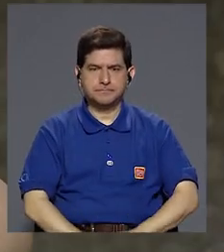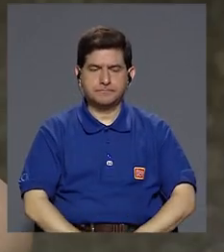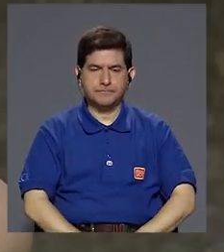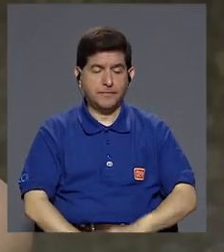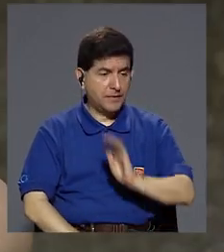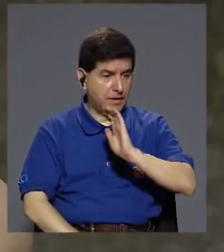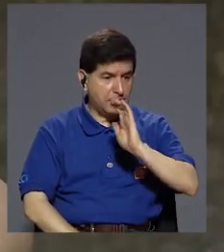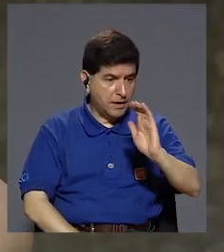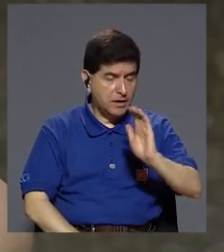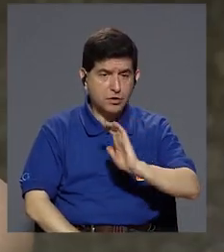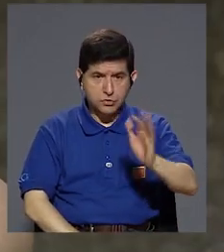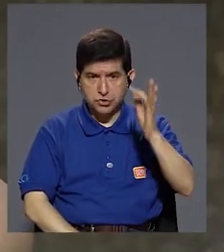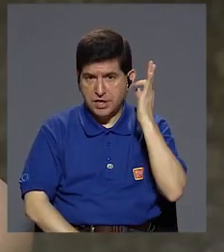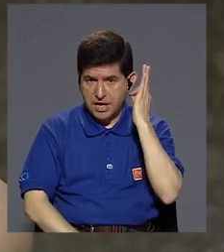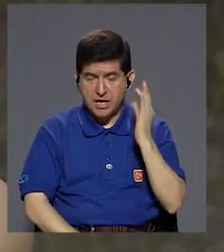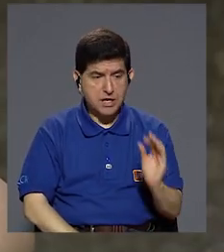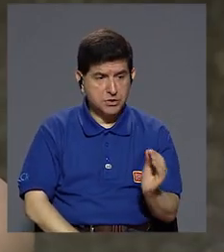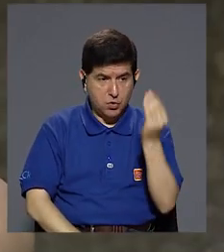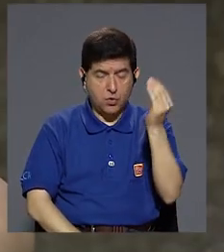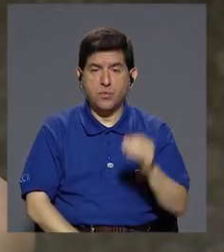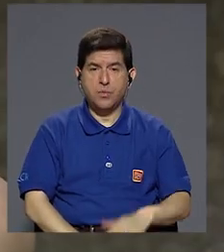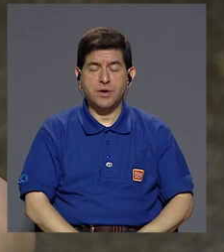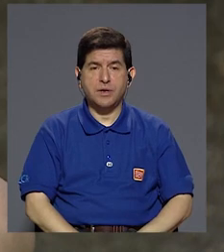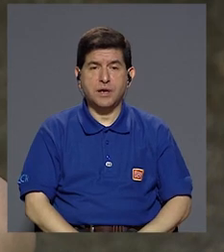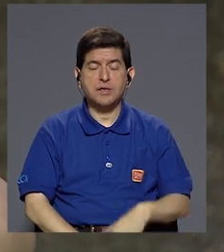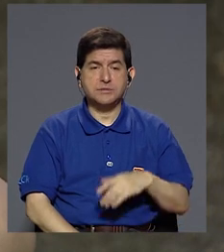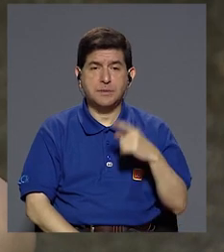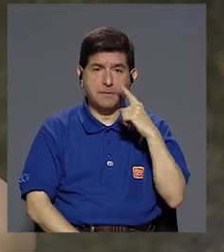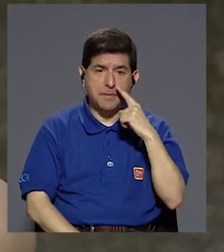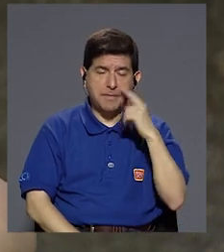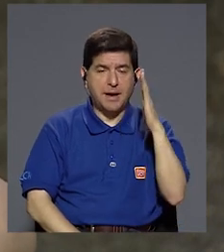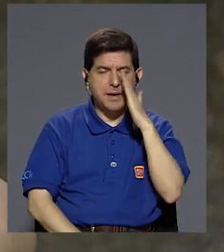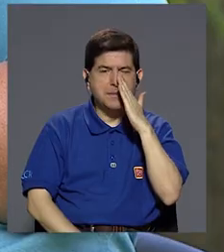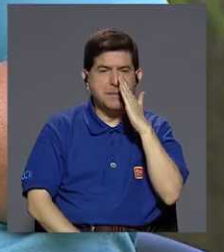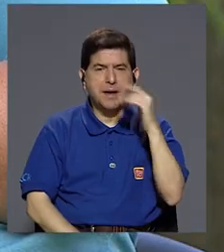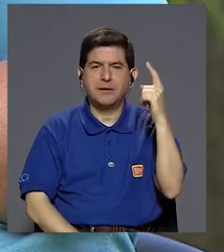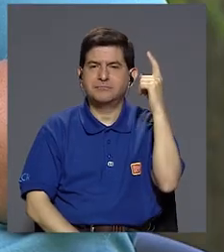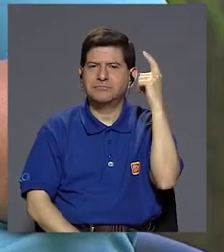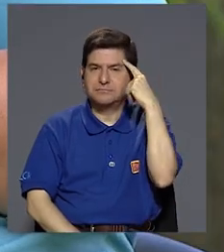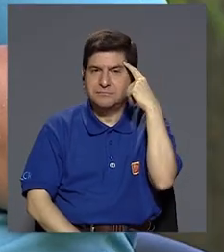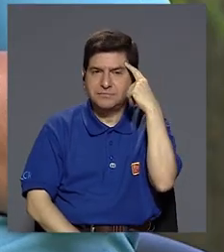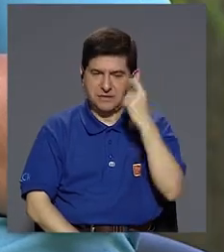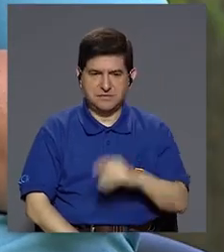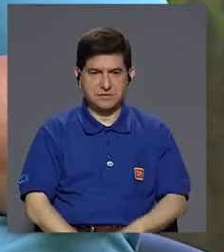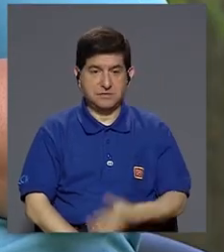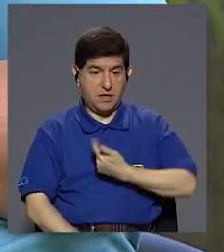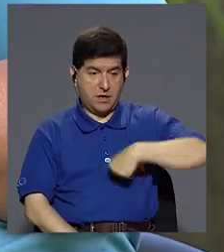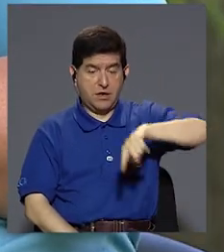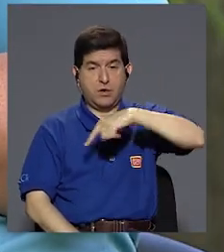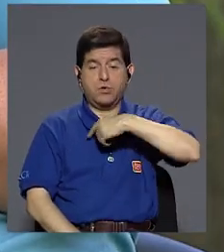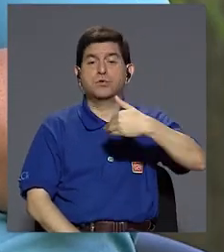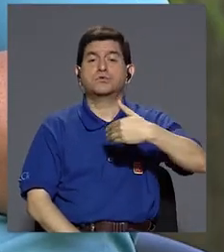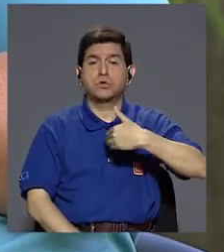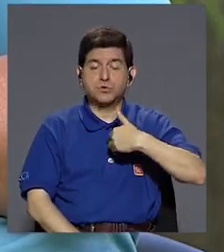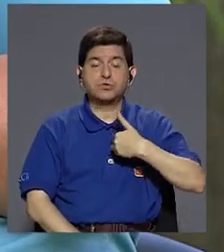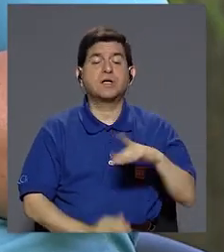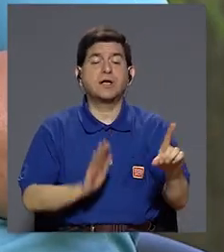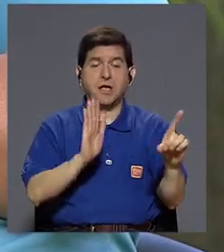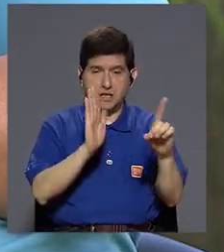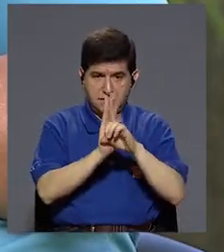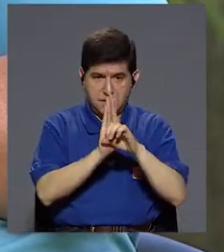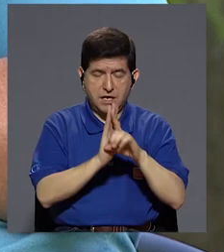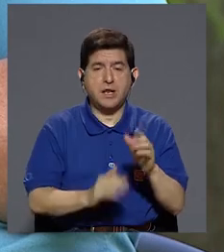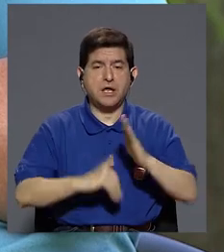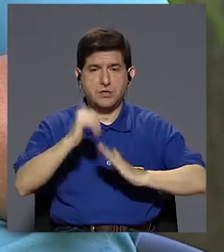Estos chicos y esas chicas, lo que tienen papá y mamá que pensar es, nosotros hemos tenido el derecho